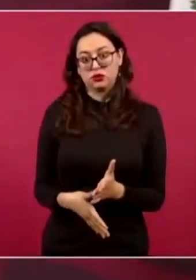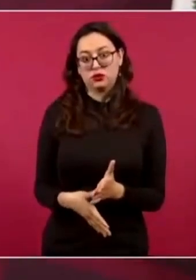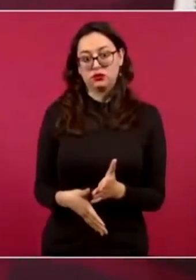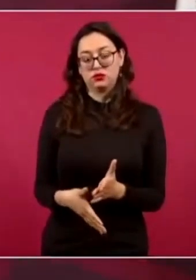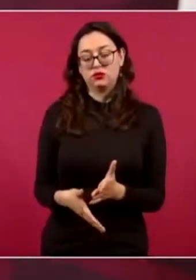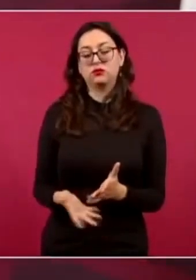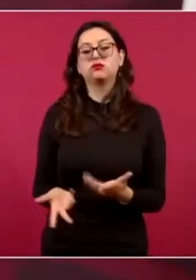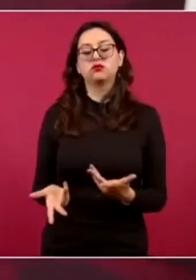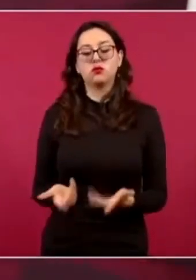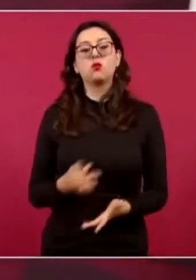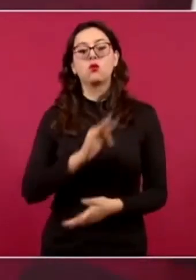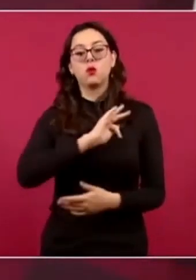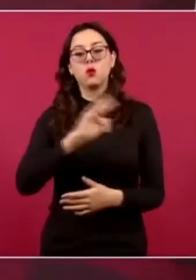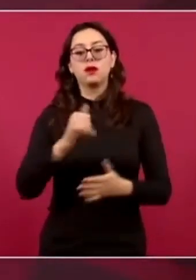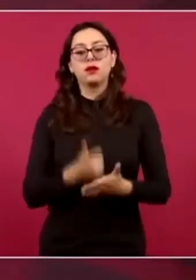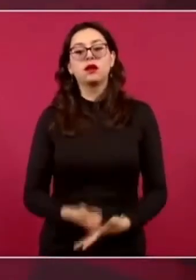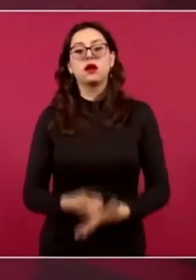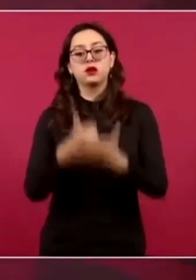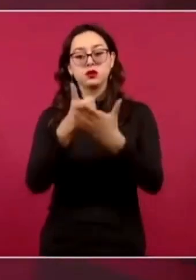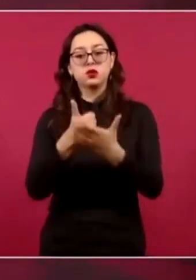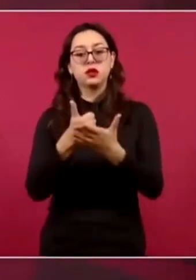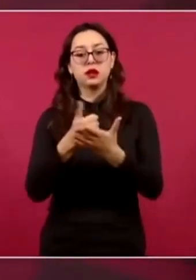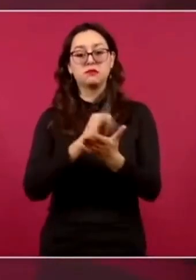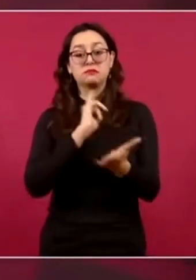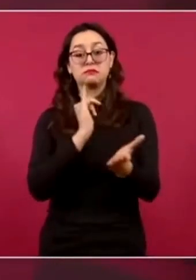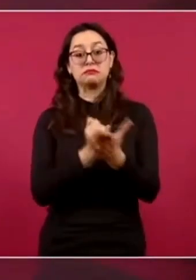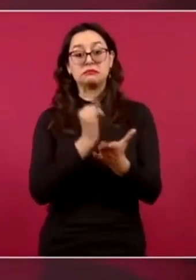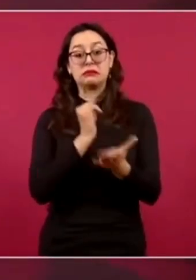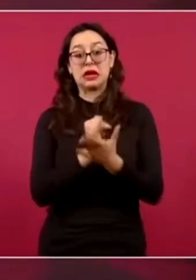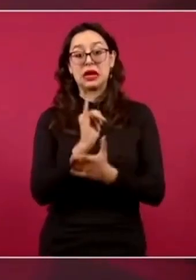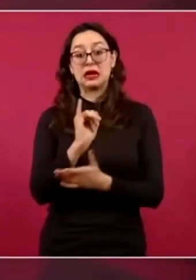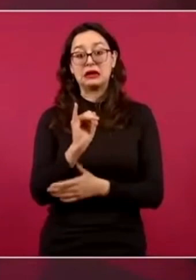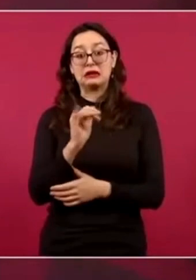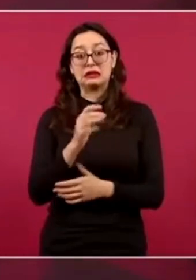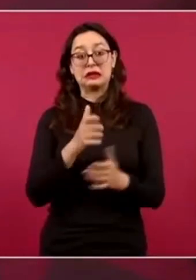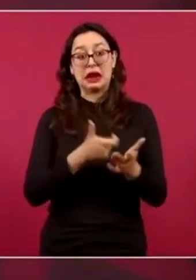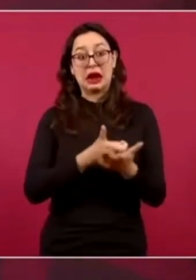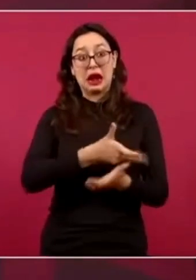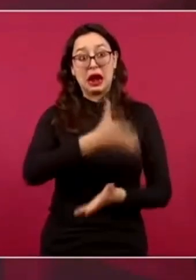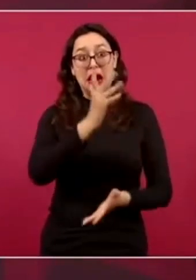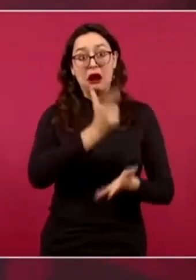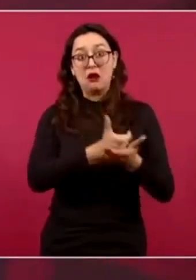y que esto ayude a enfrentar el problema de la carestía